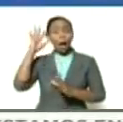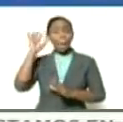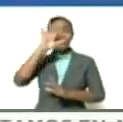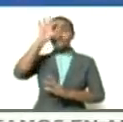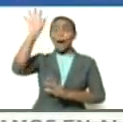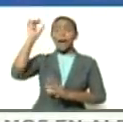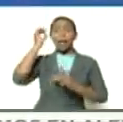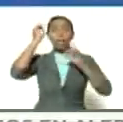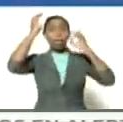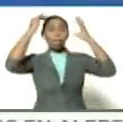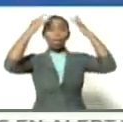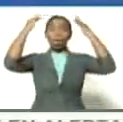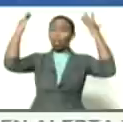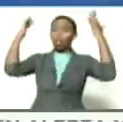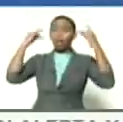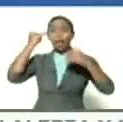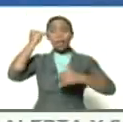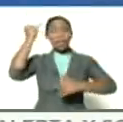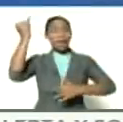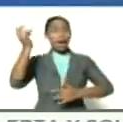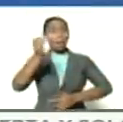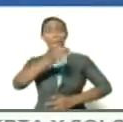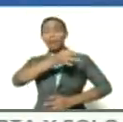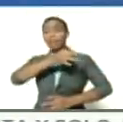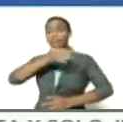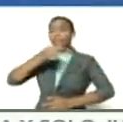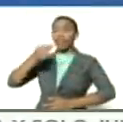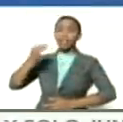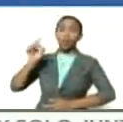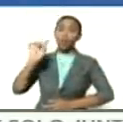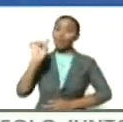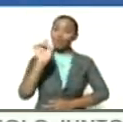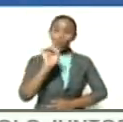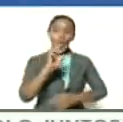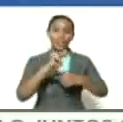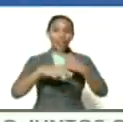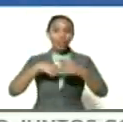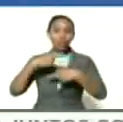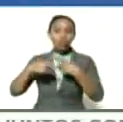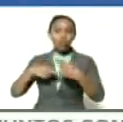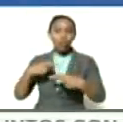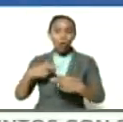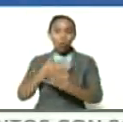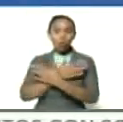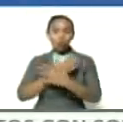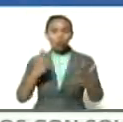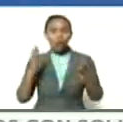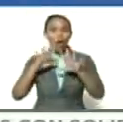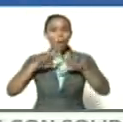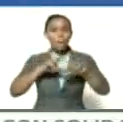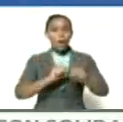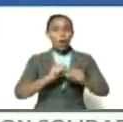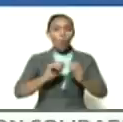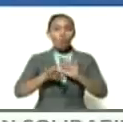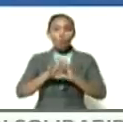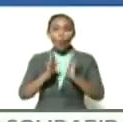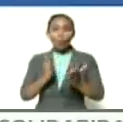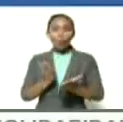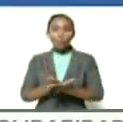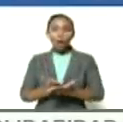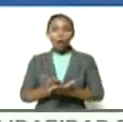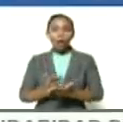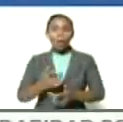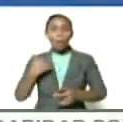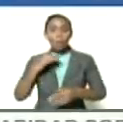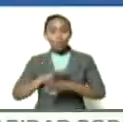del mundo ideal una revolución con la cooperación de los imperios del mundo porque los imperios del mundo